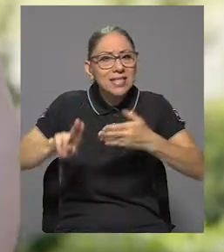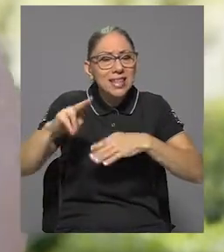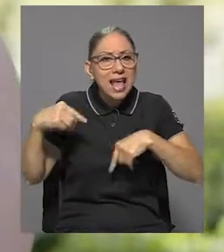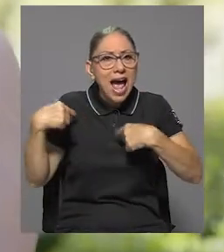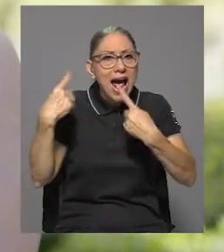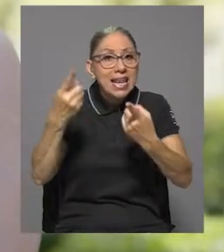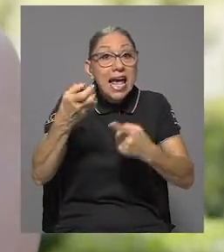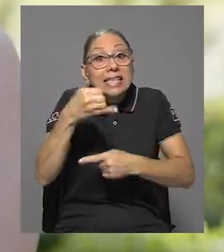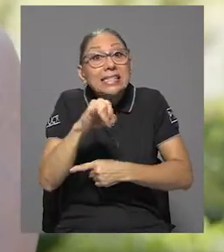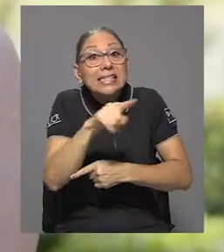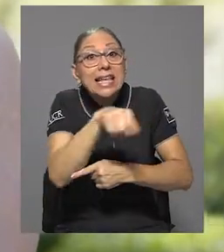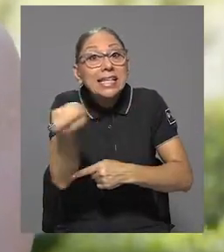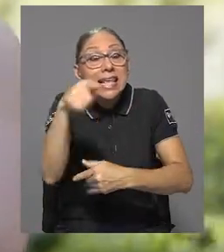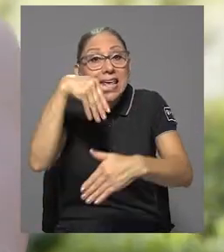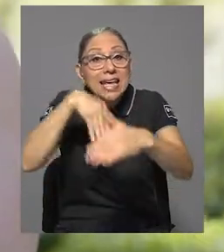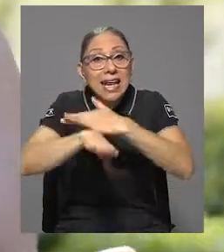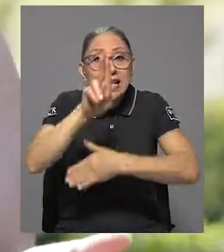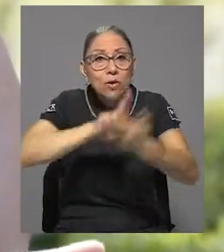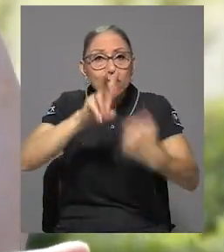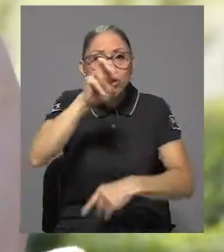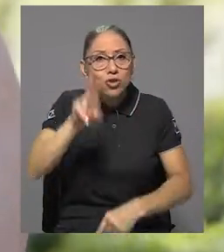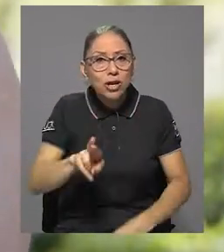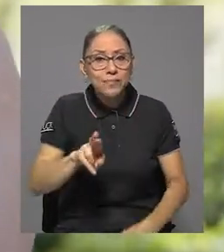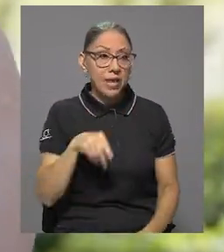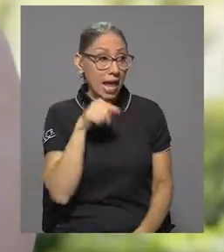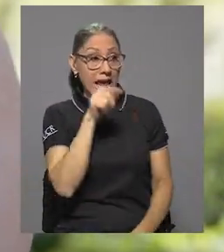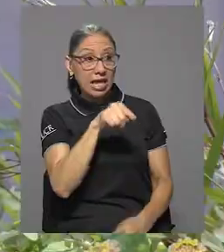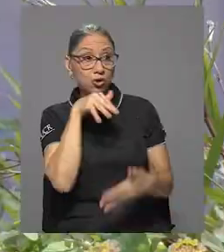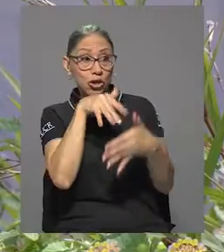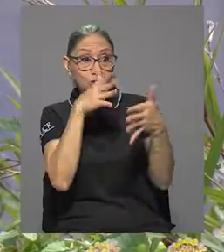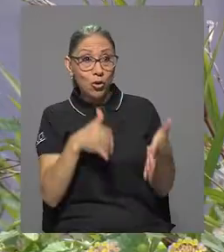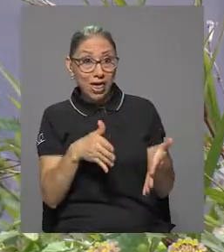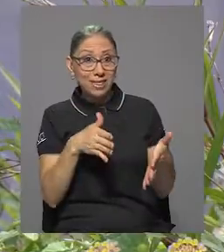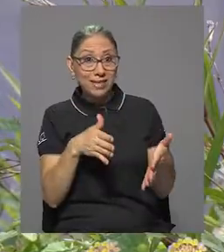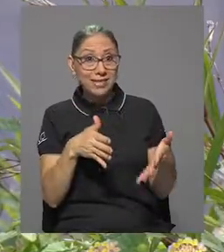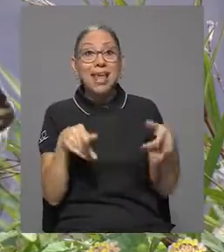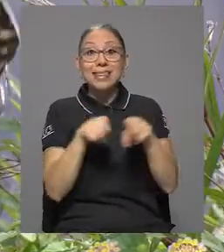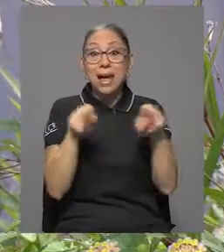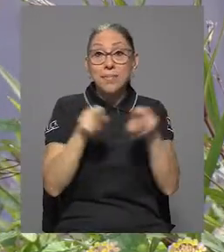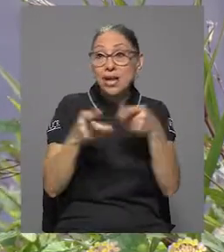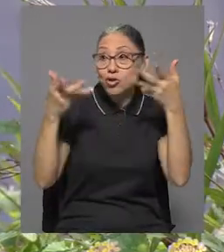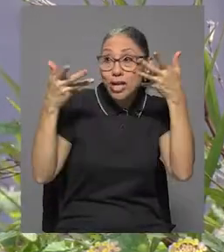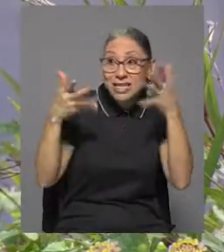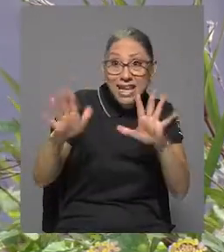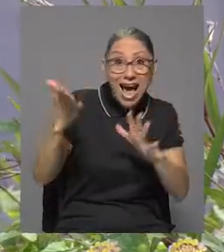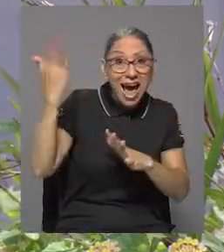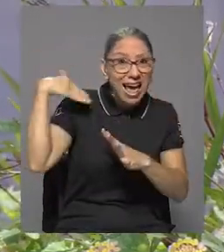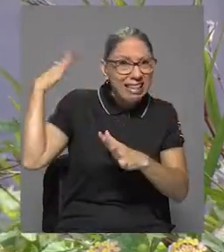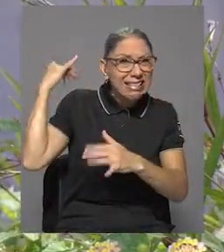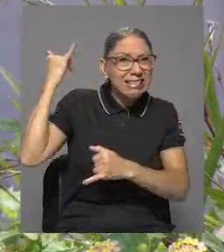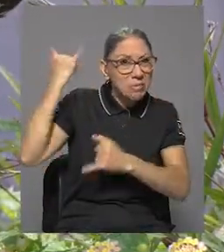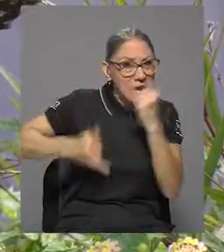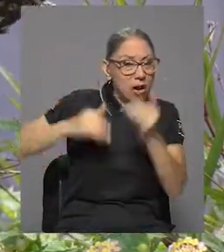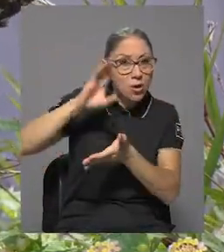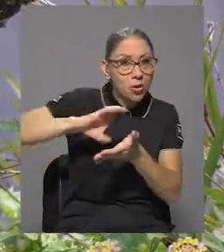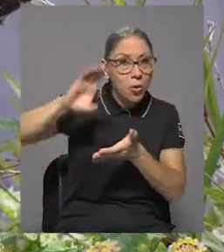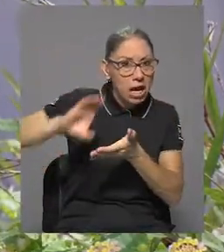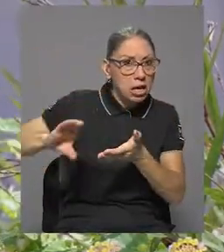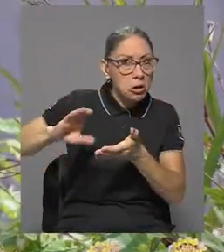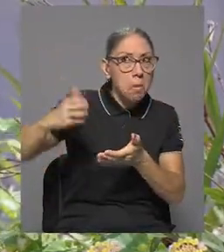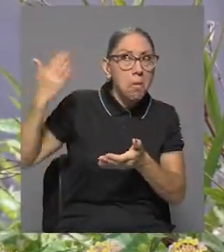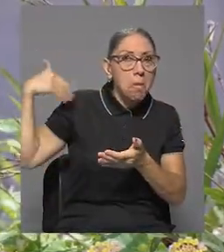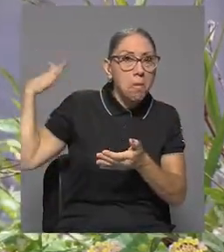su vida universitaria si es que ingresa a la Universidad de Costa Rica. Estos estudiantes, inclusive, los que ya salieron del sistema de